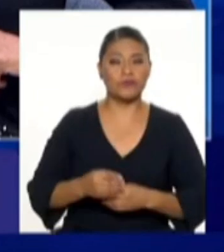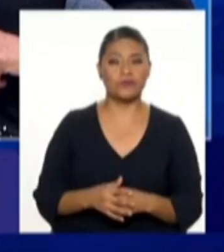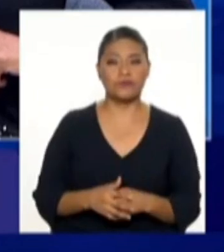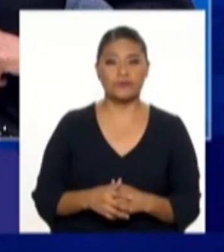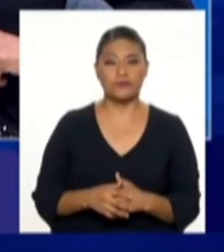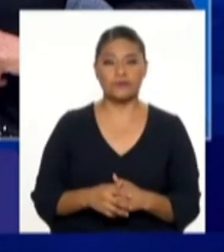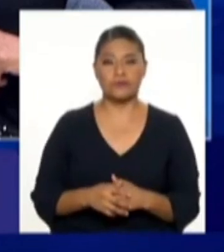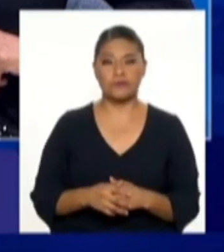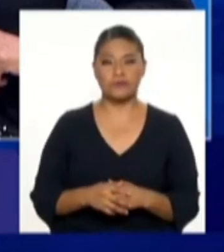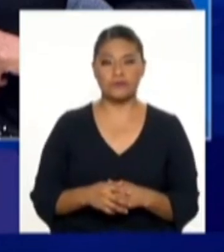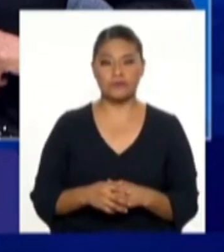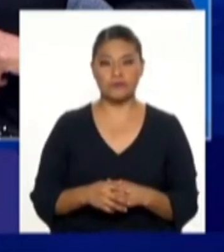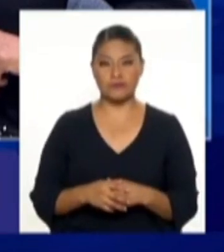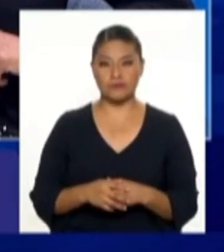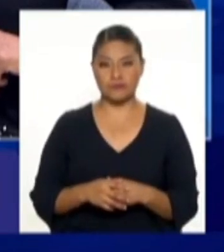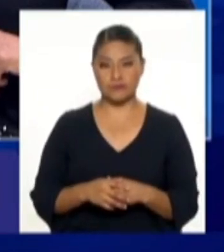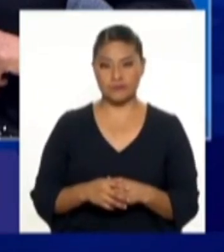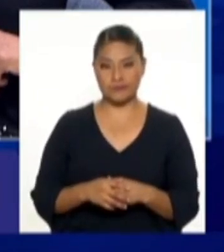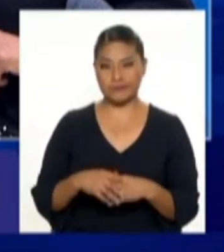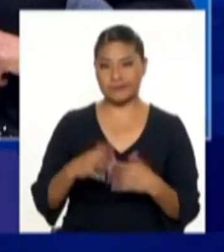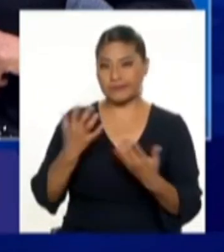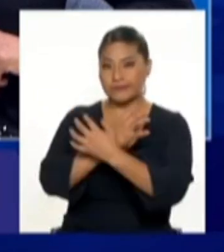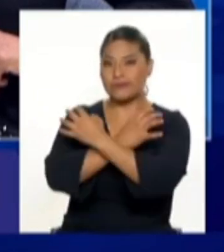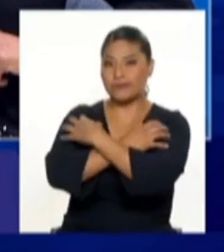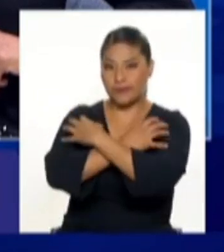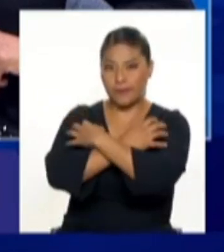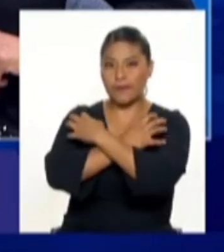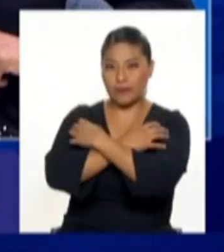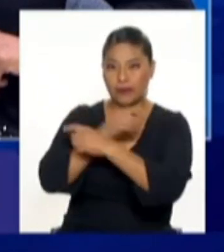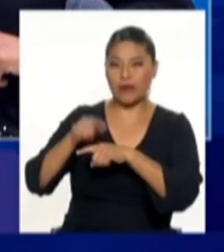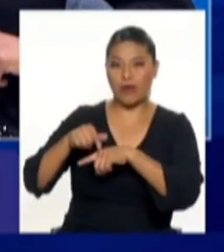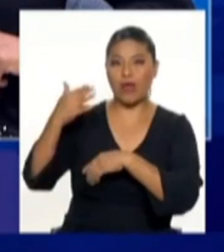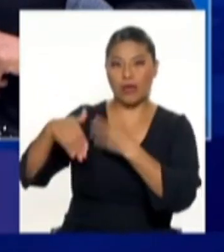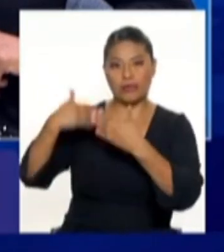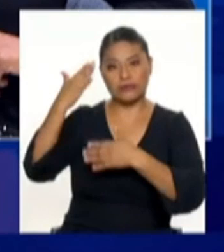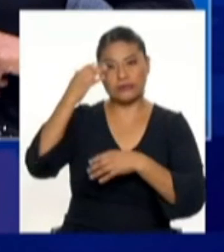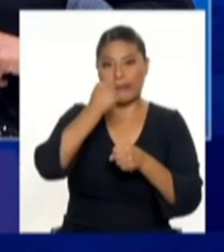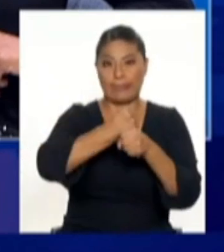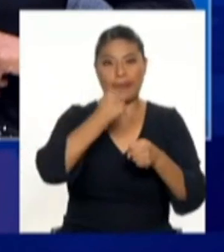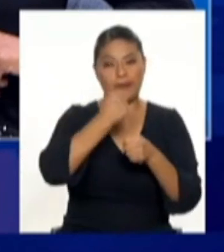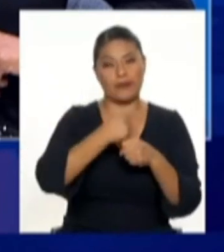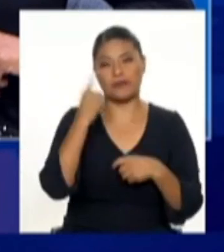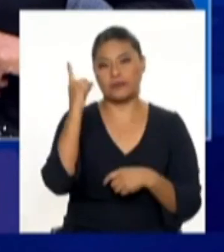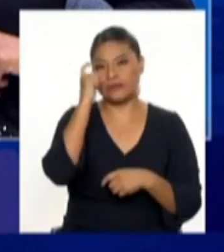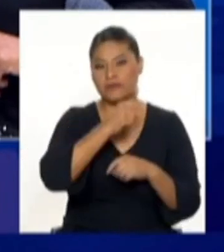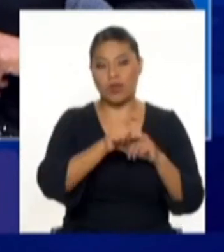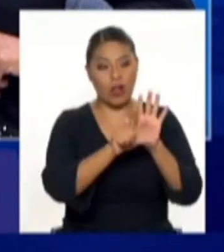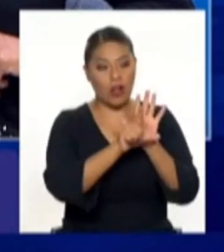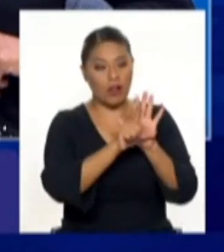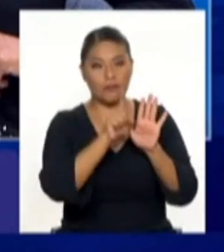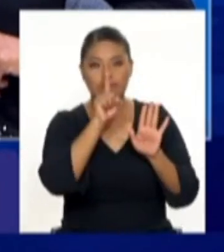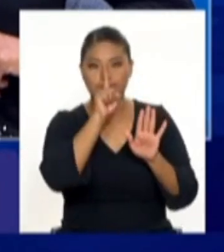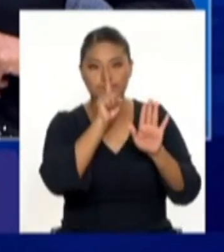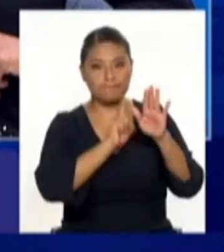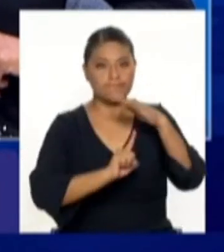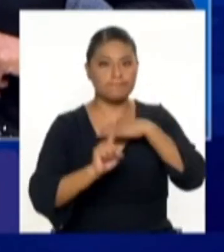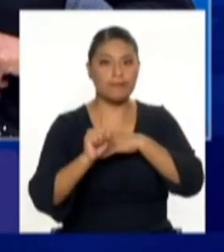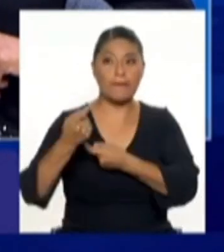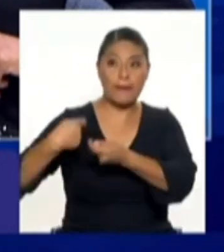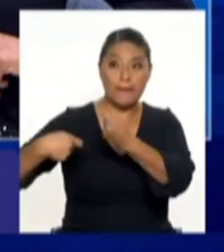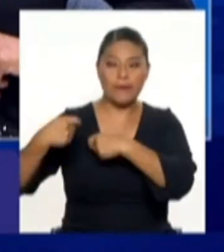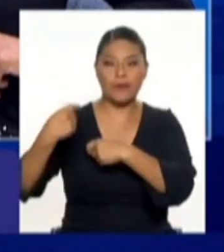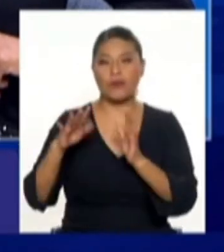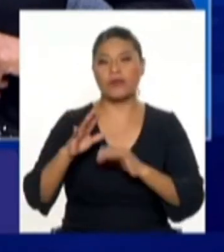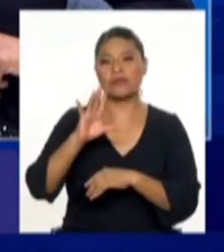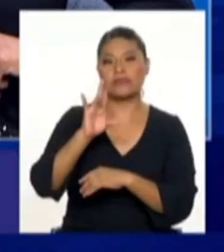Lambayeque y como todo el Perú, Lambayeque tiene una precariedad en el empleo de una informalidad que bordea el 75%. En realidad